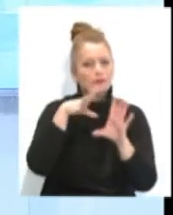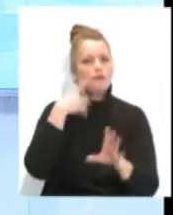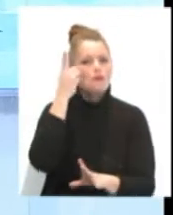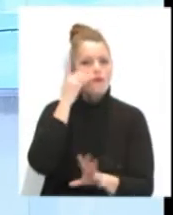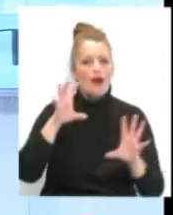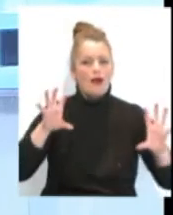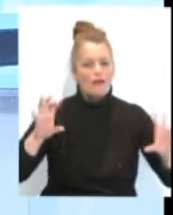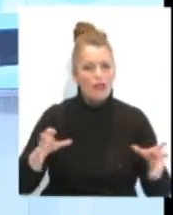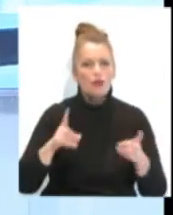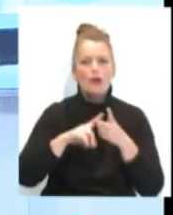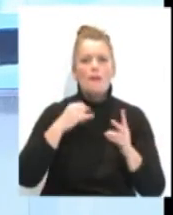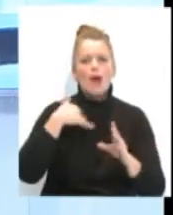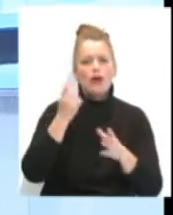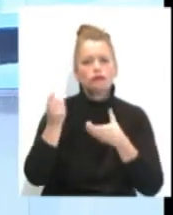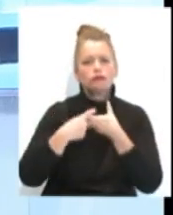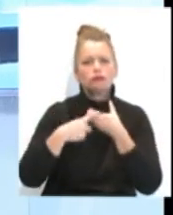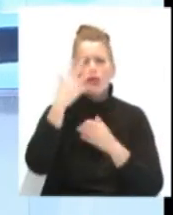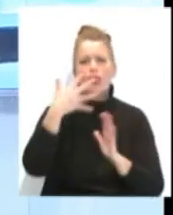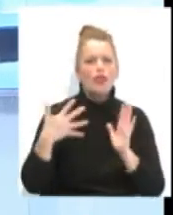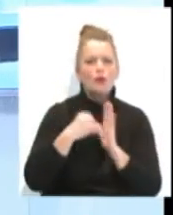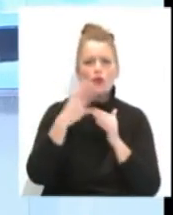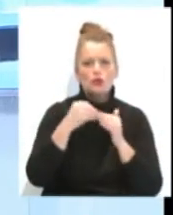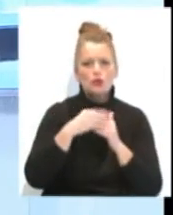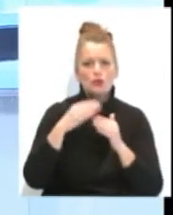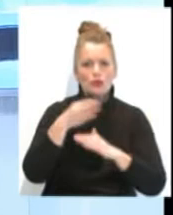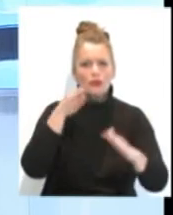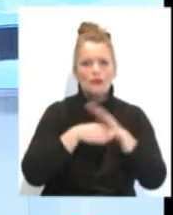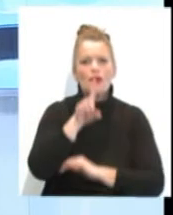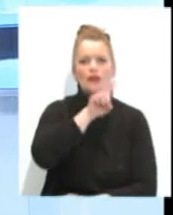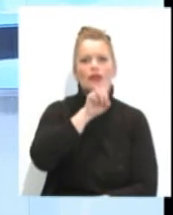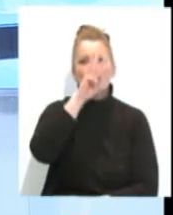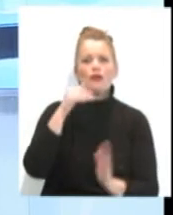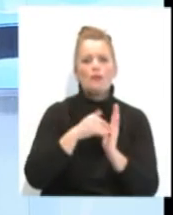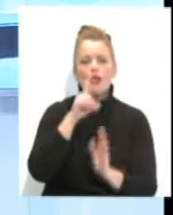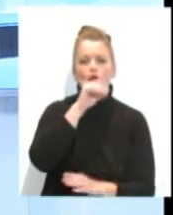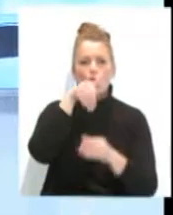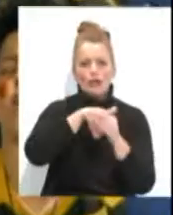más de 5.000 usuarios que accedieron a 135.000 contenidos.